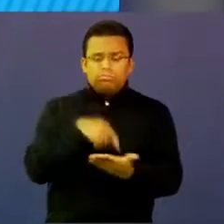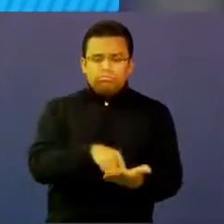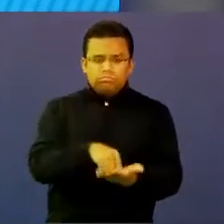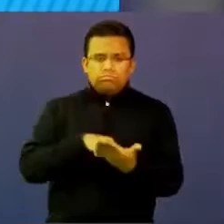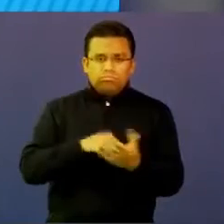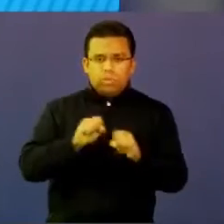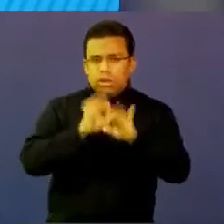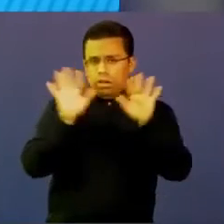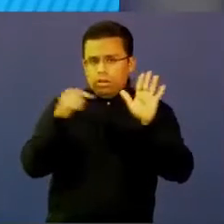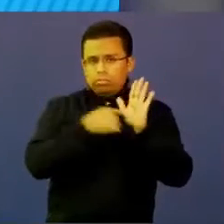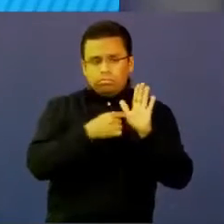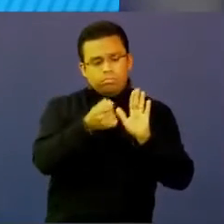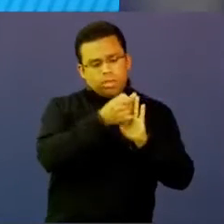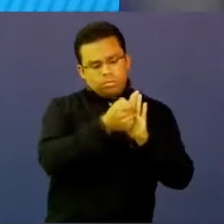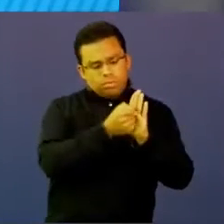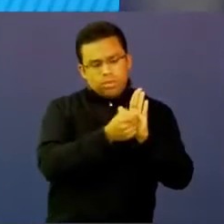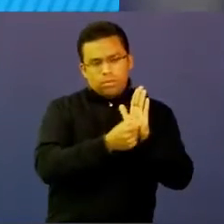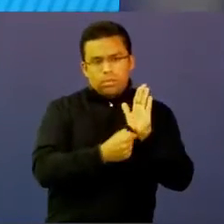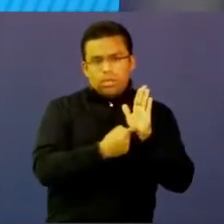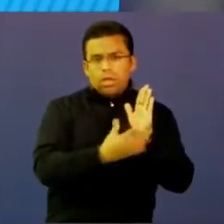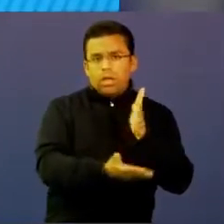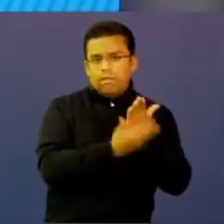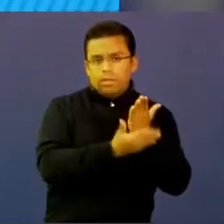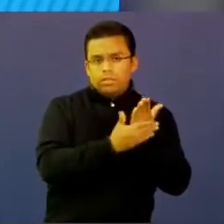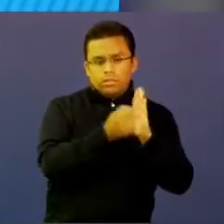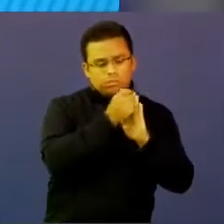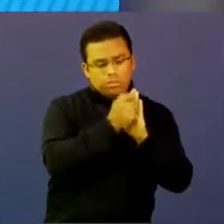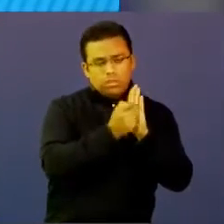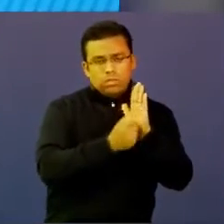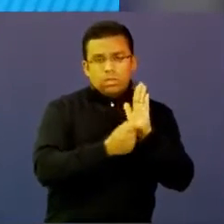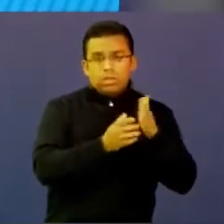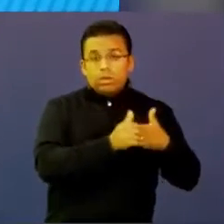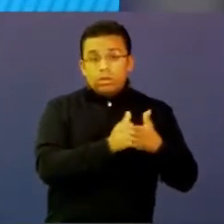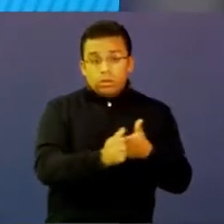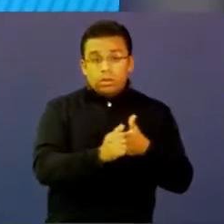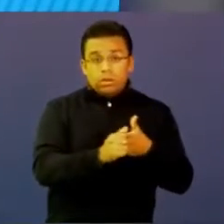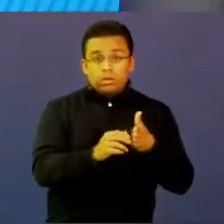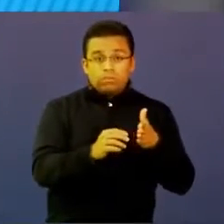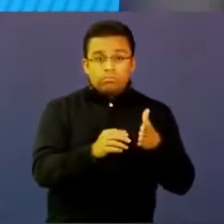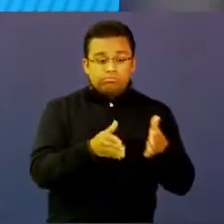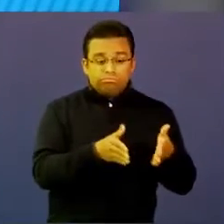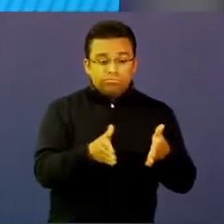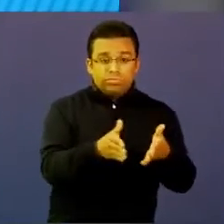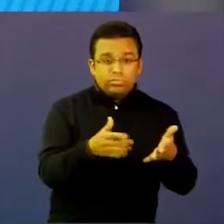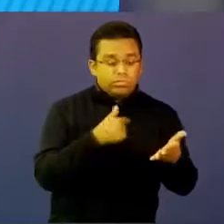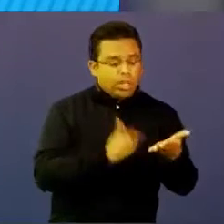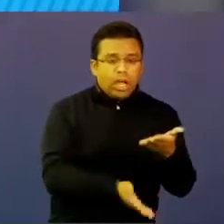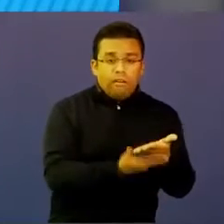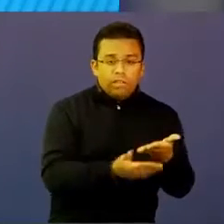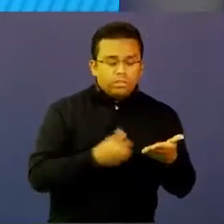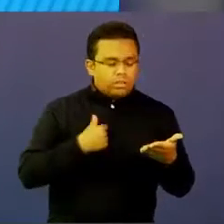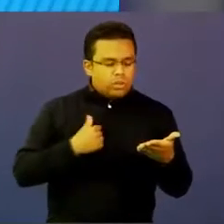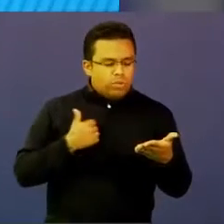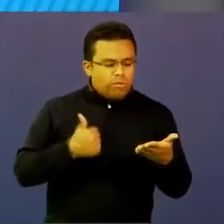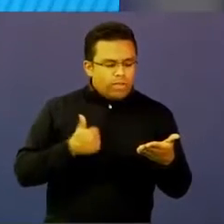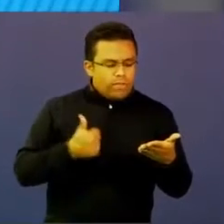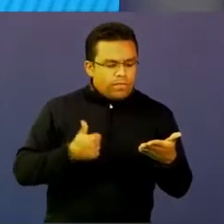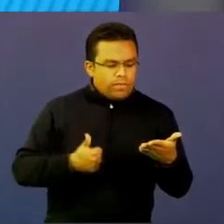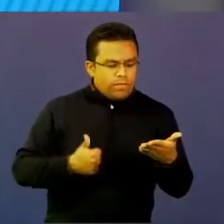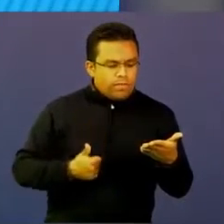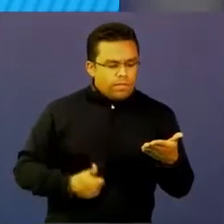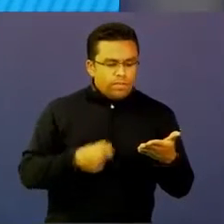cada una de esas unidades que plantee que nos permiten en una hoja de ruta saber si vamos bien, si estamos siendo